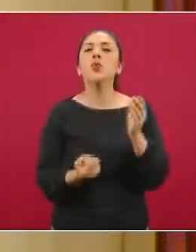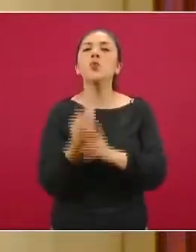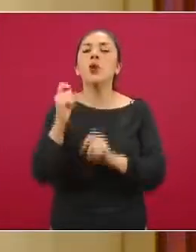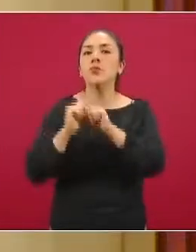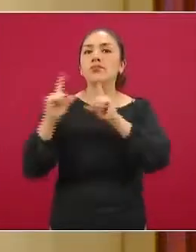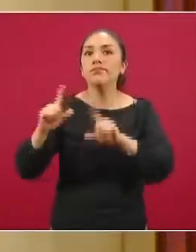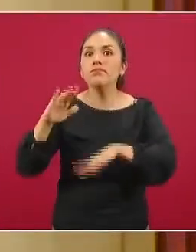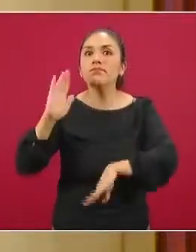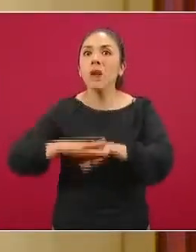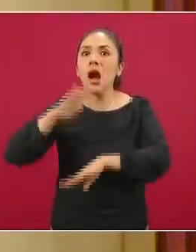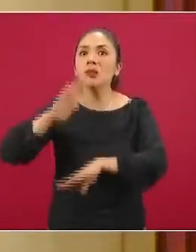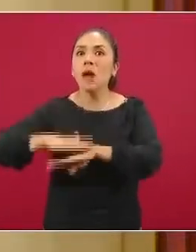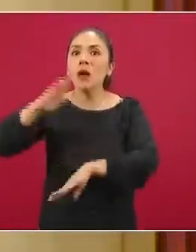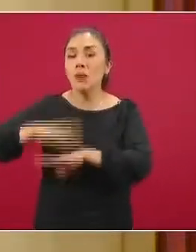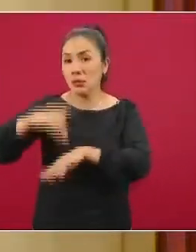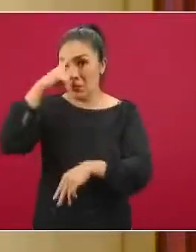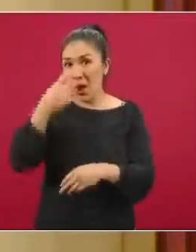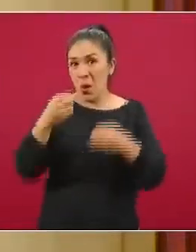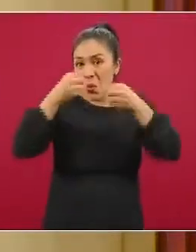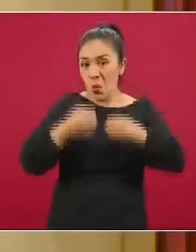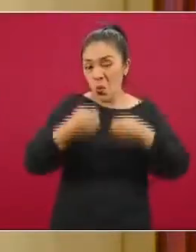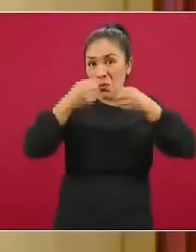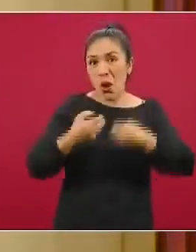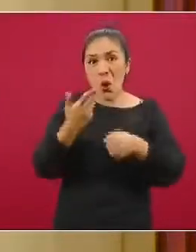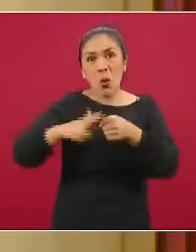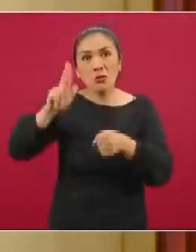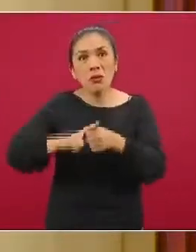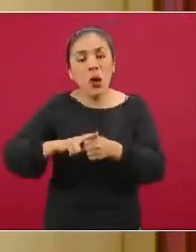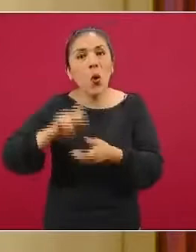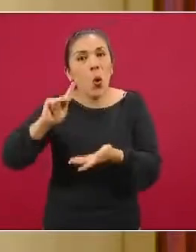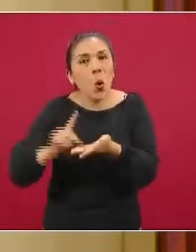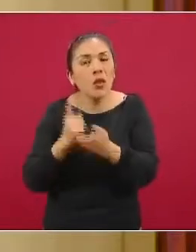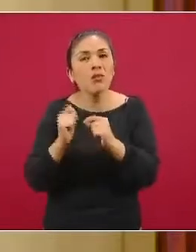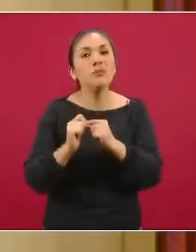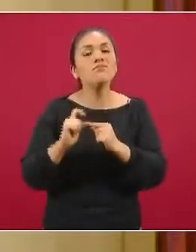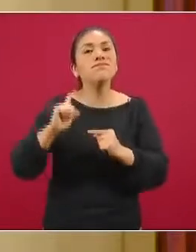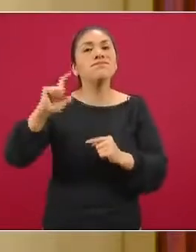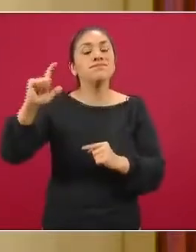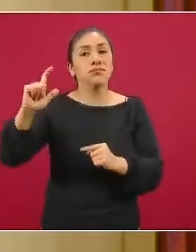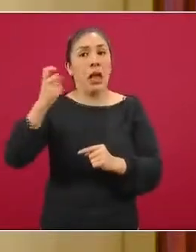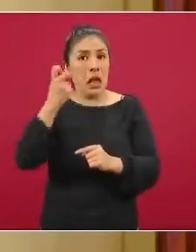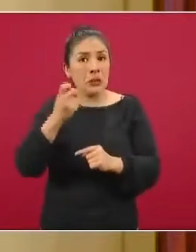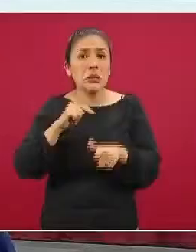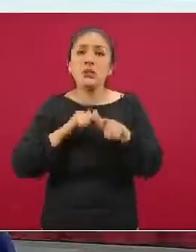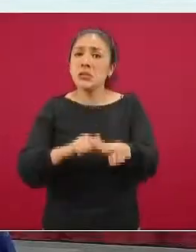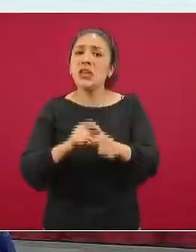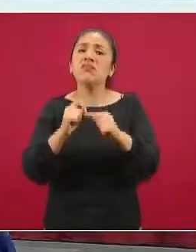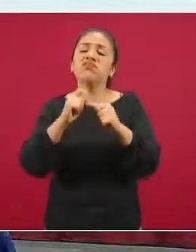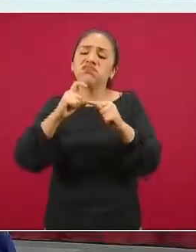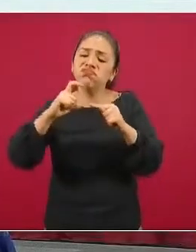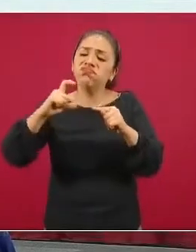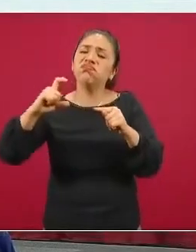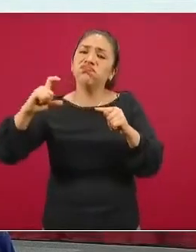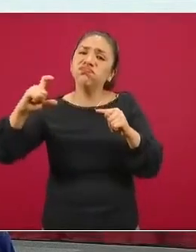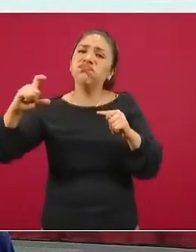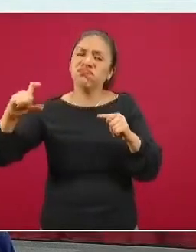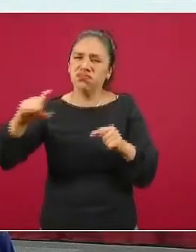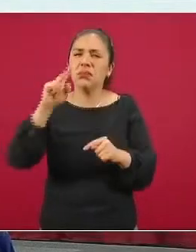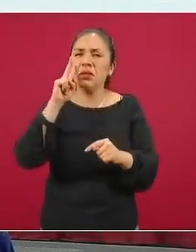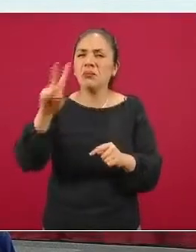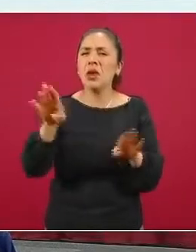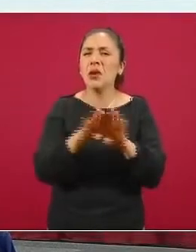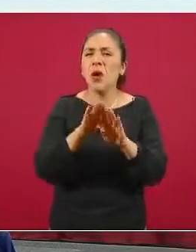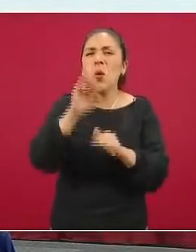incremento en relación a la ocupación hospitalaria. Este incremento se ha mantenido. Si comparamos, lógicamente,